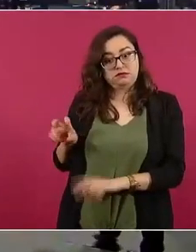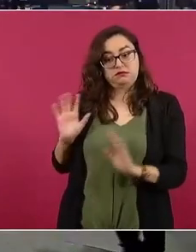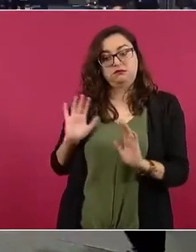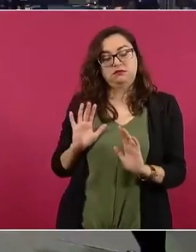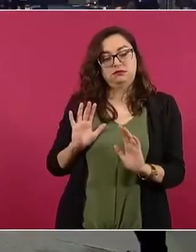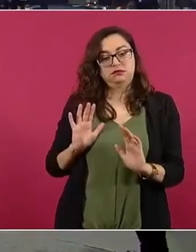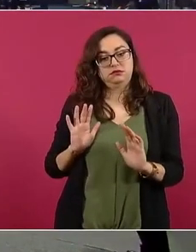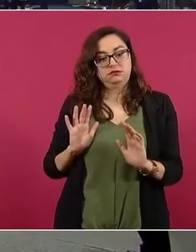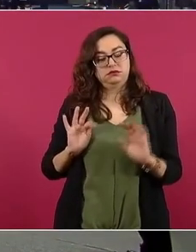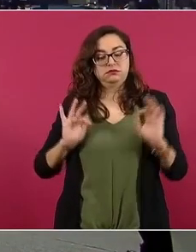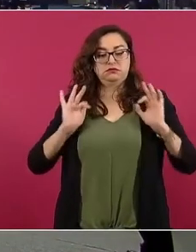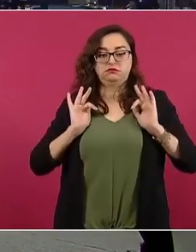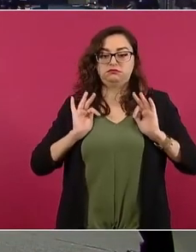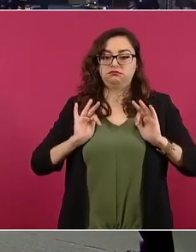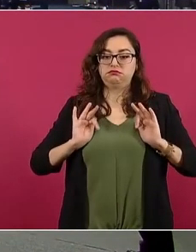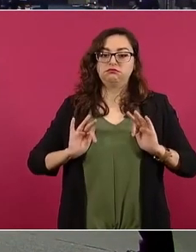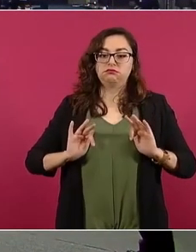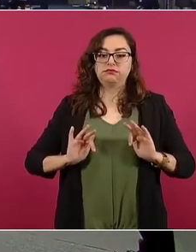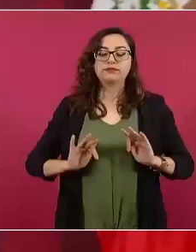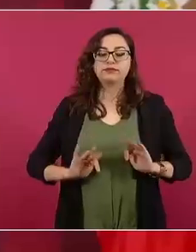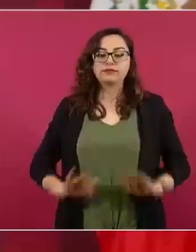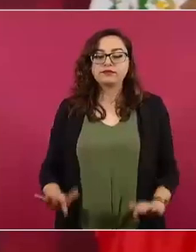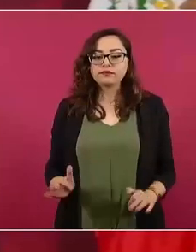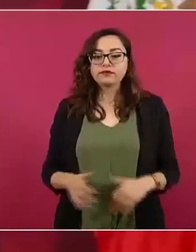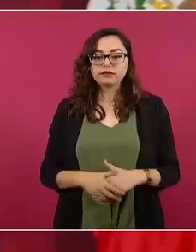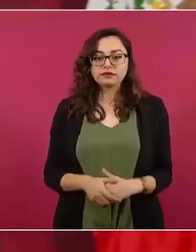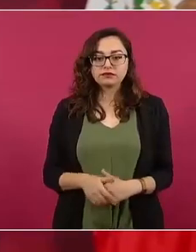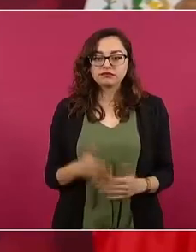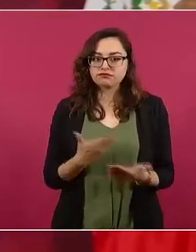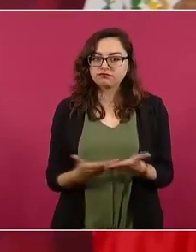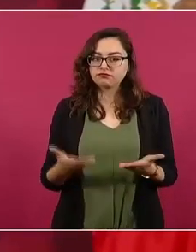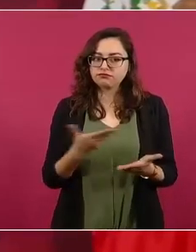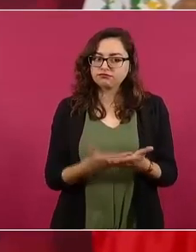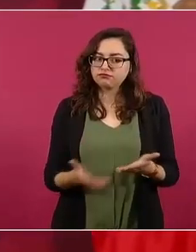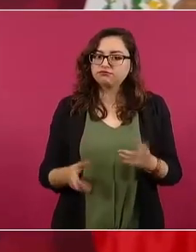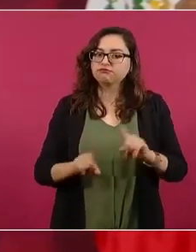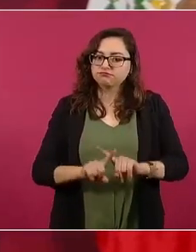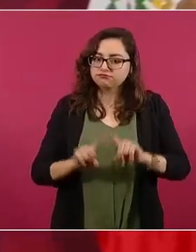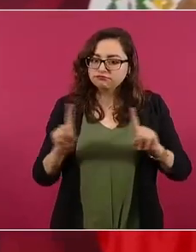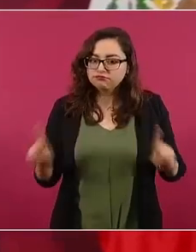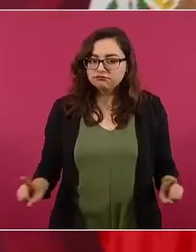ya no se ve eso mucho,